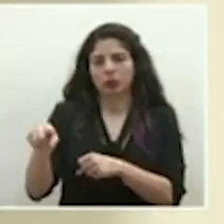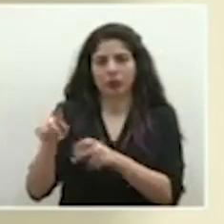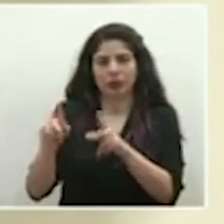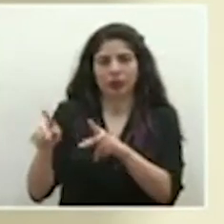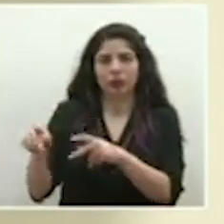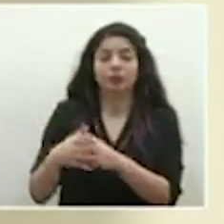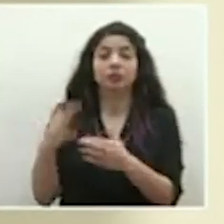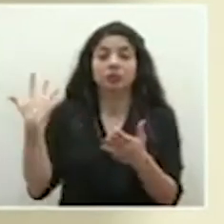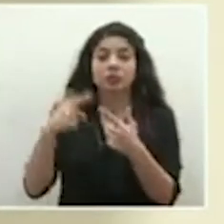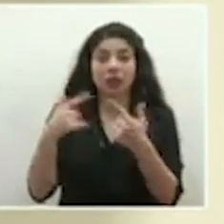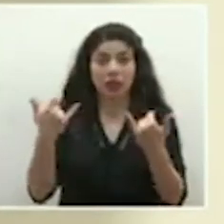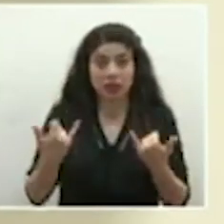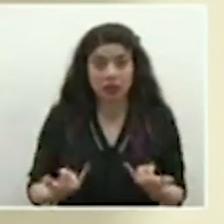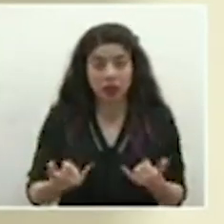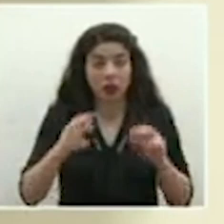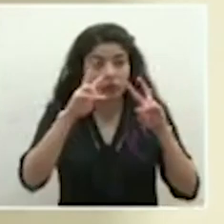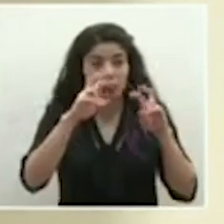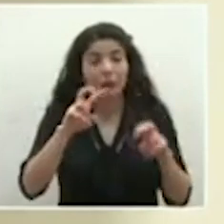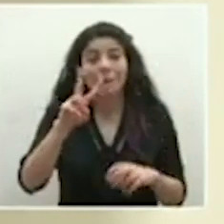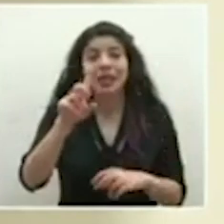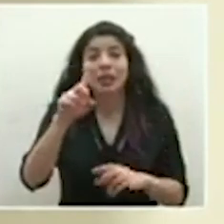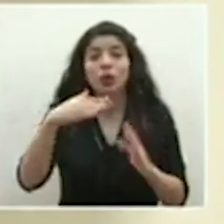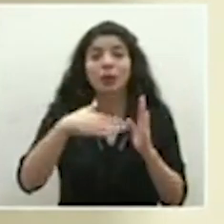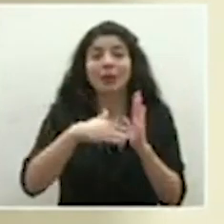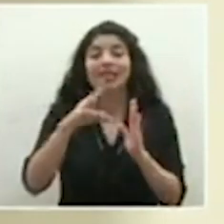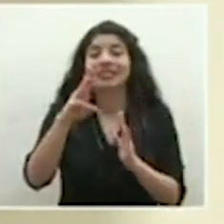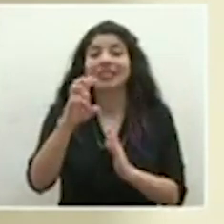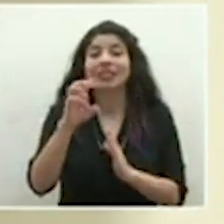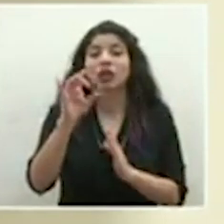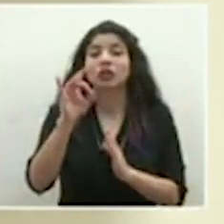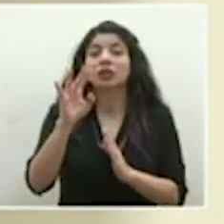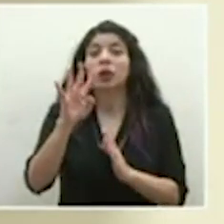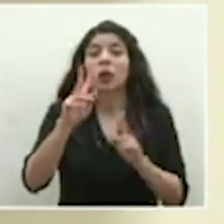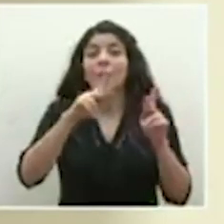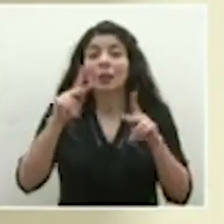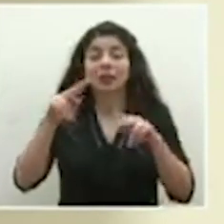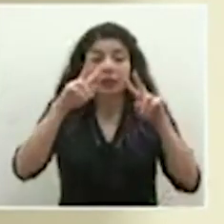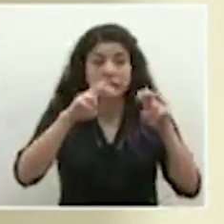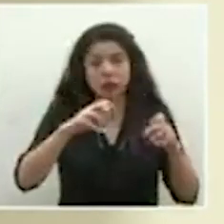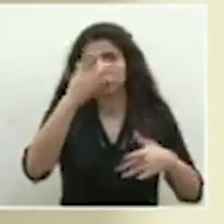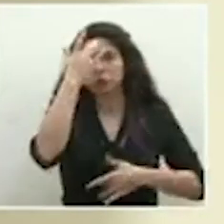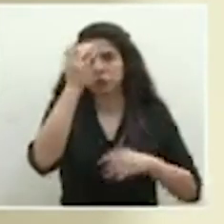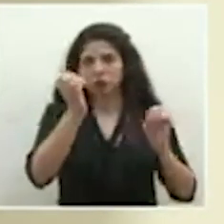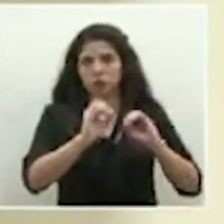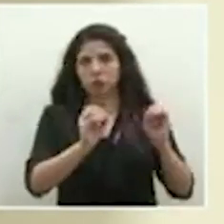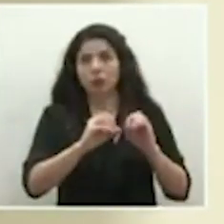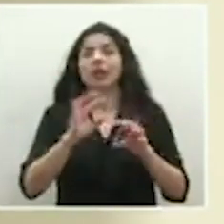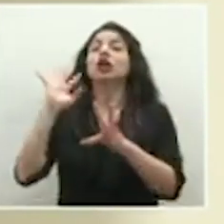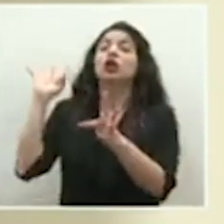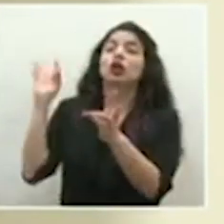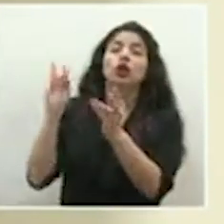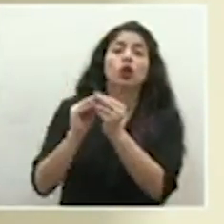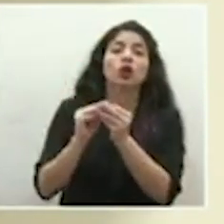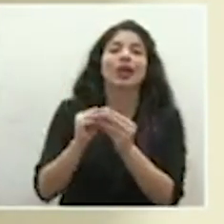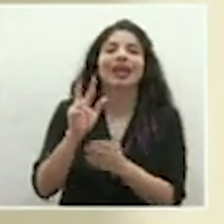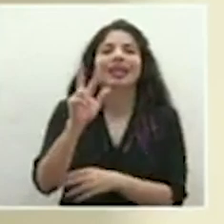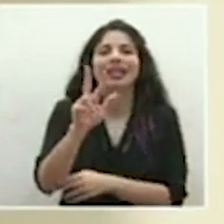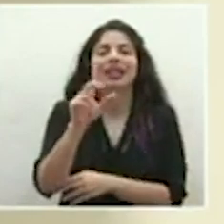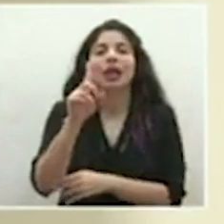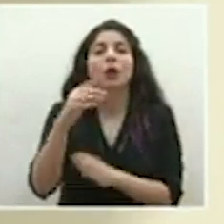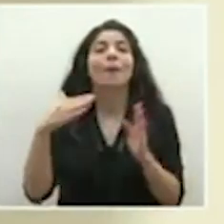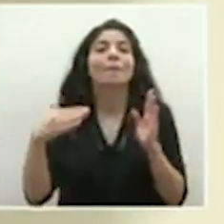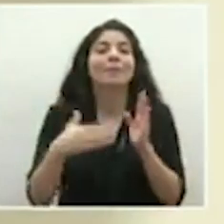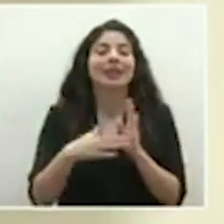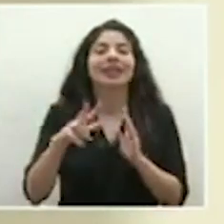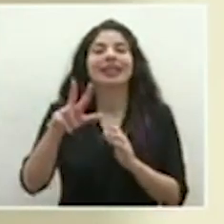ese momento se han descartado 21,684 personas y hemos procesado un total de 31